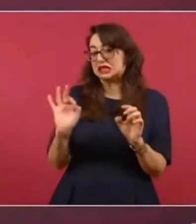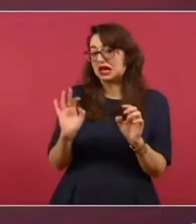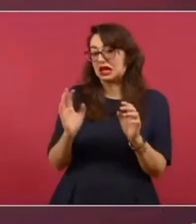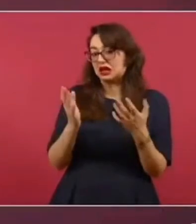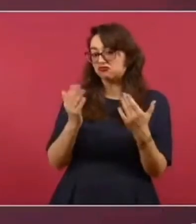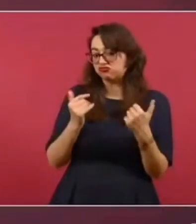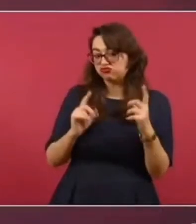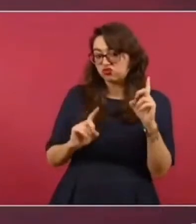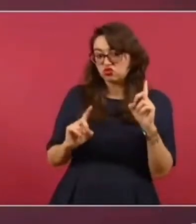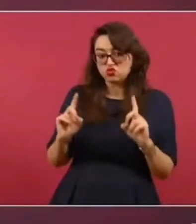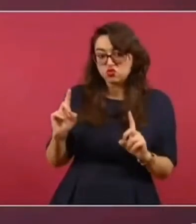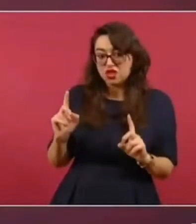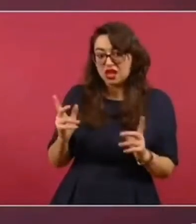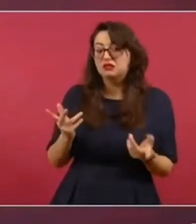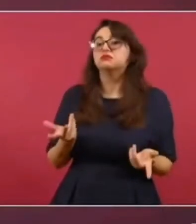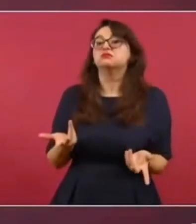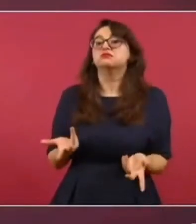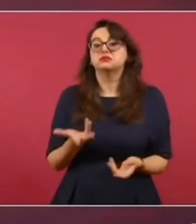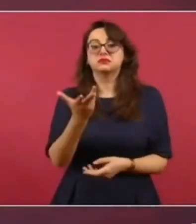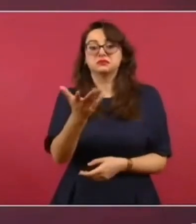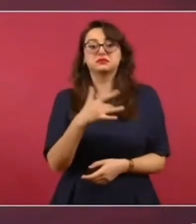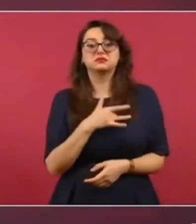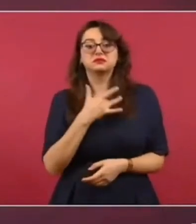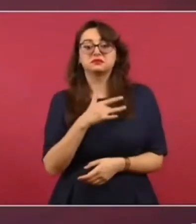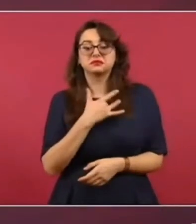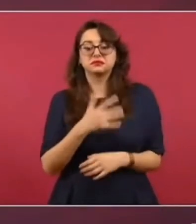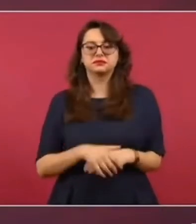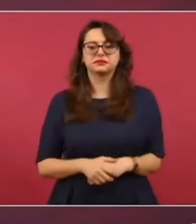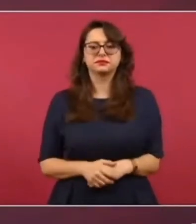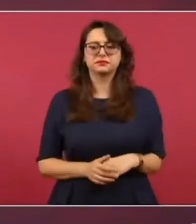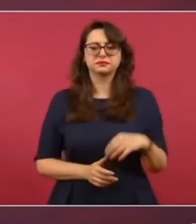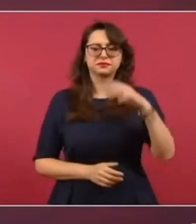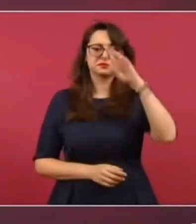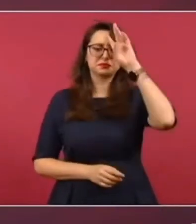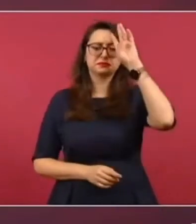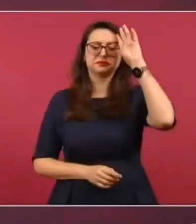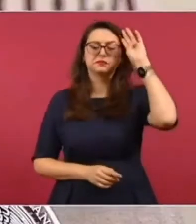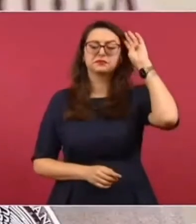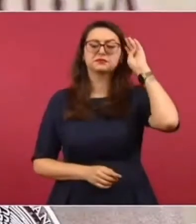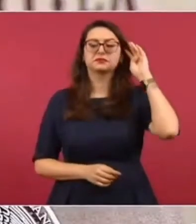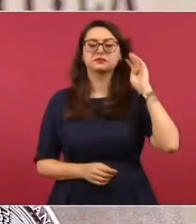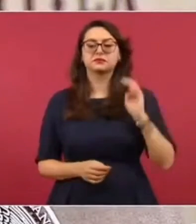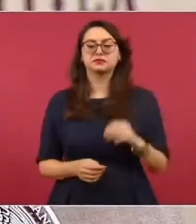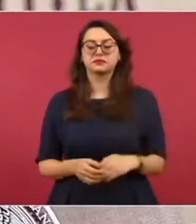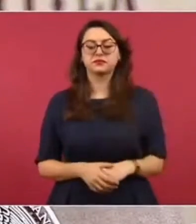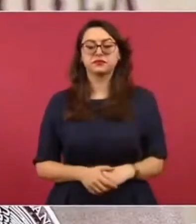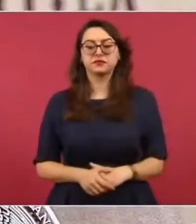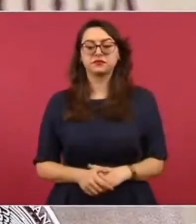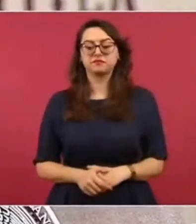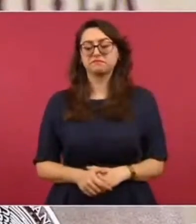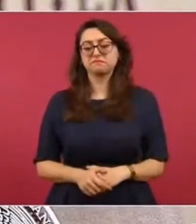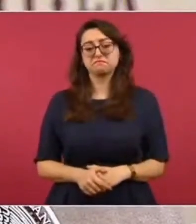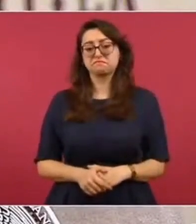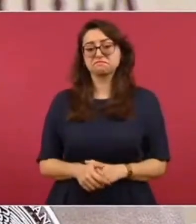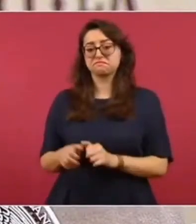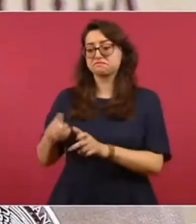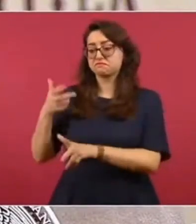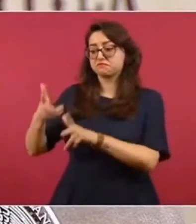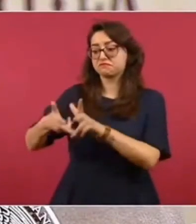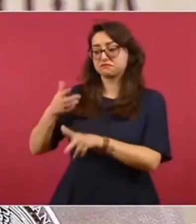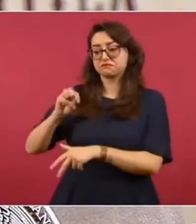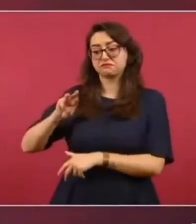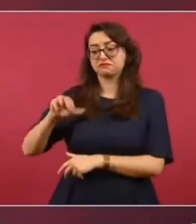Bueno, pues primero le diría categóricamente que no hay ningún riesgo, la obra total del Tren Maya